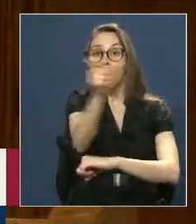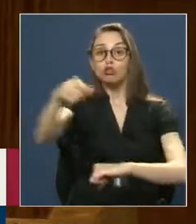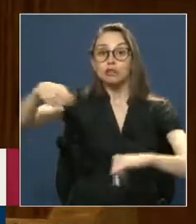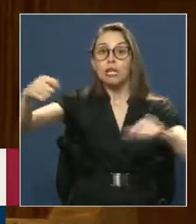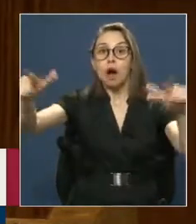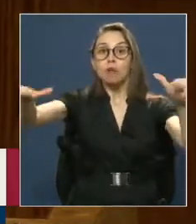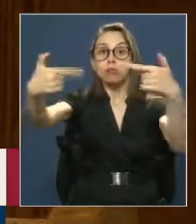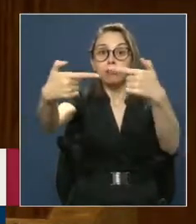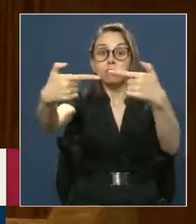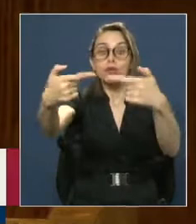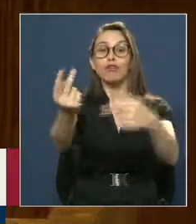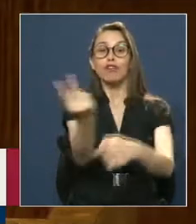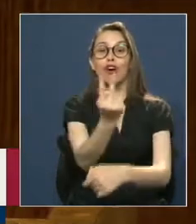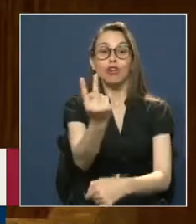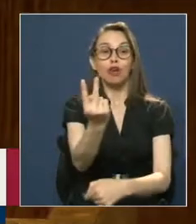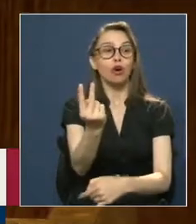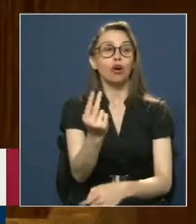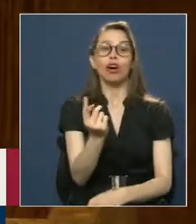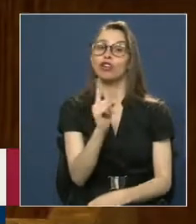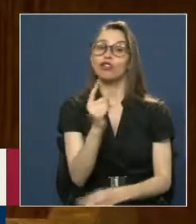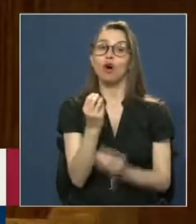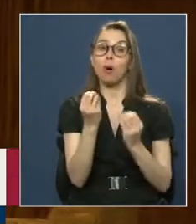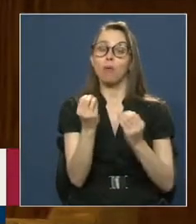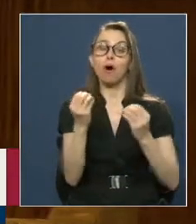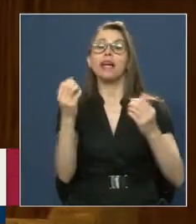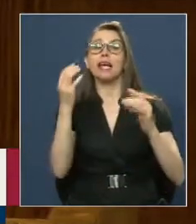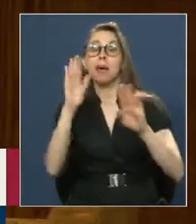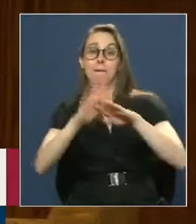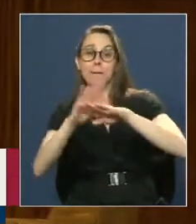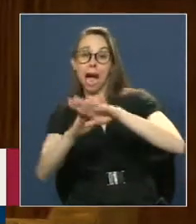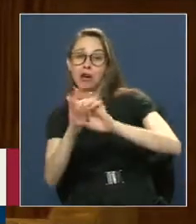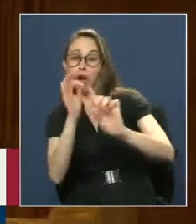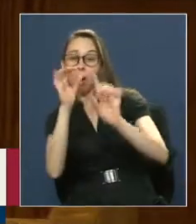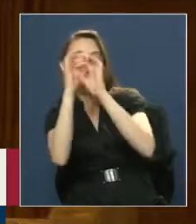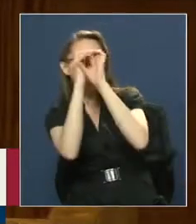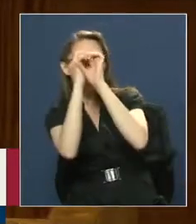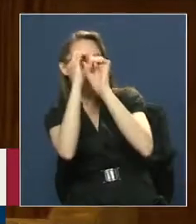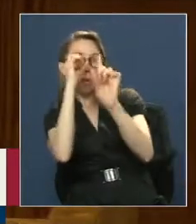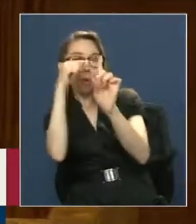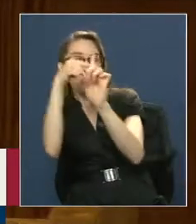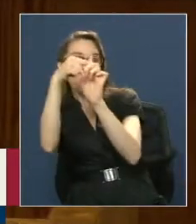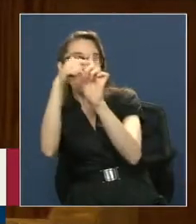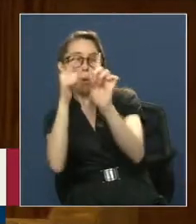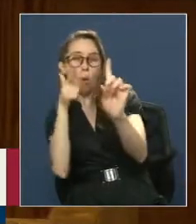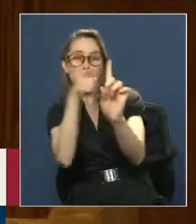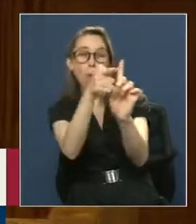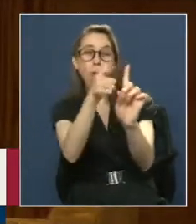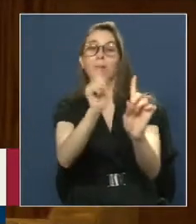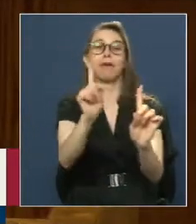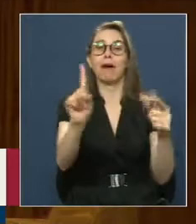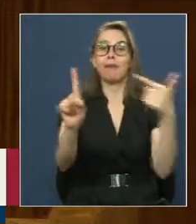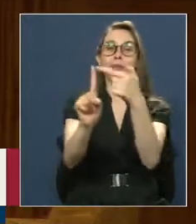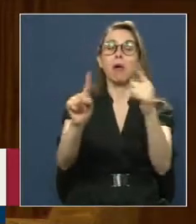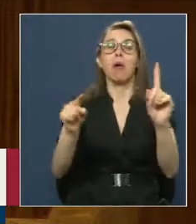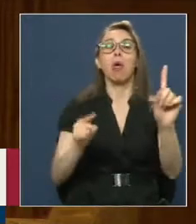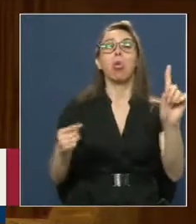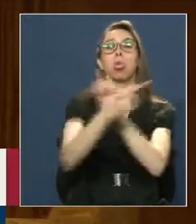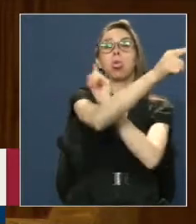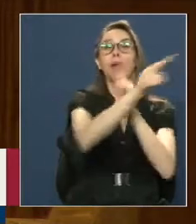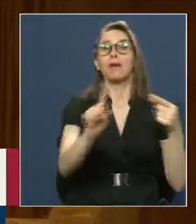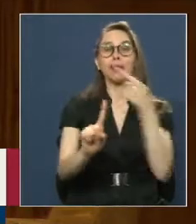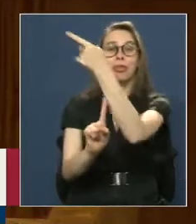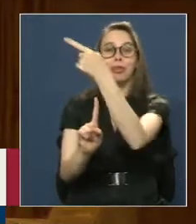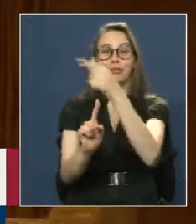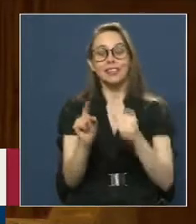ambos senadores no gozaban de buena puntería Electo diputado por la primera agrupación